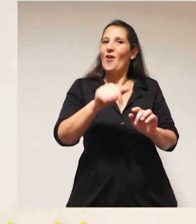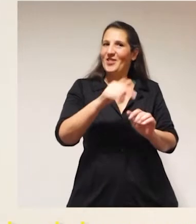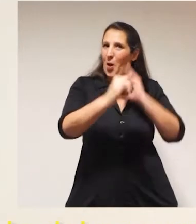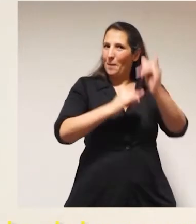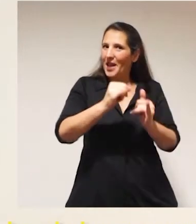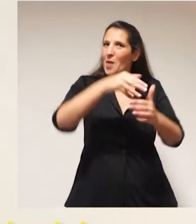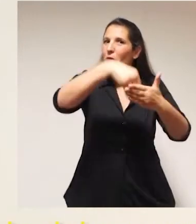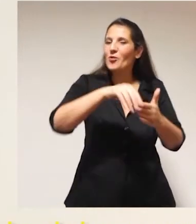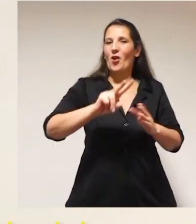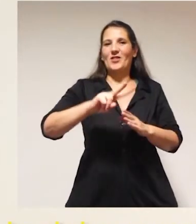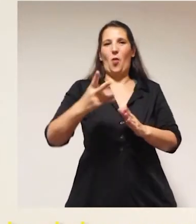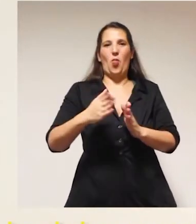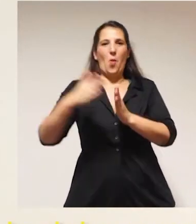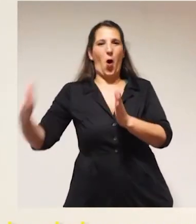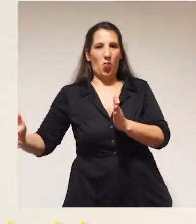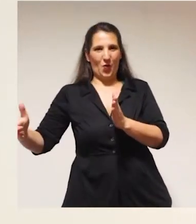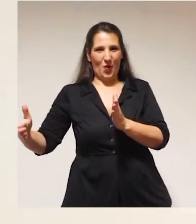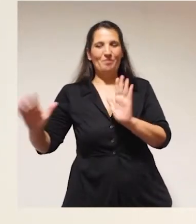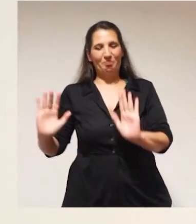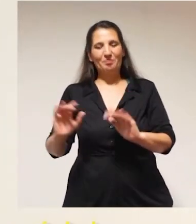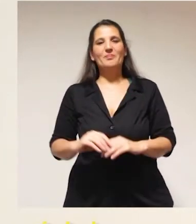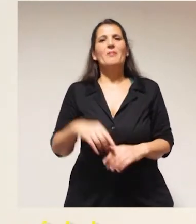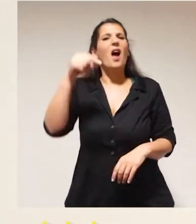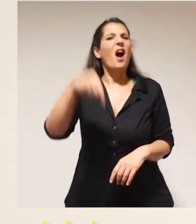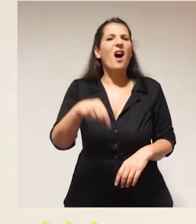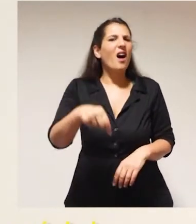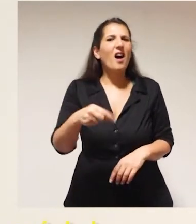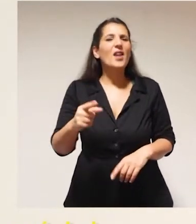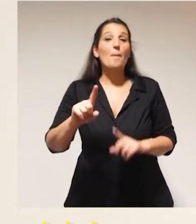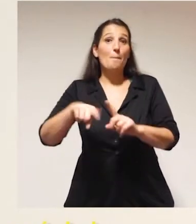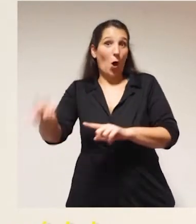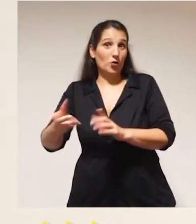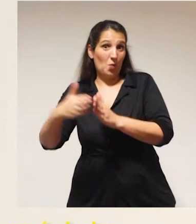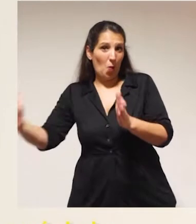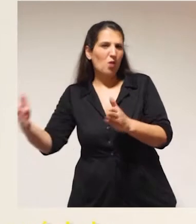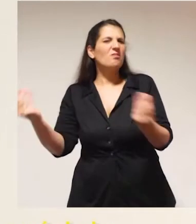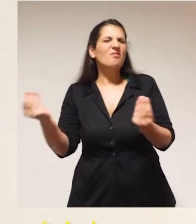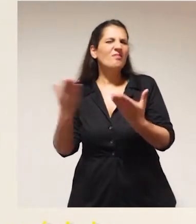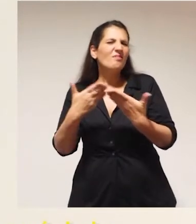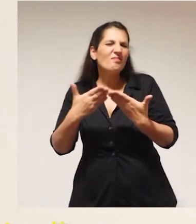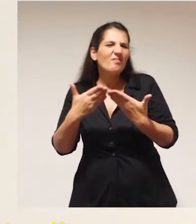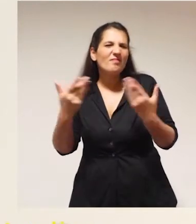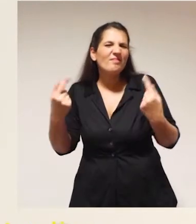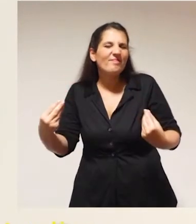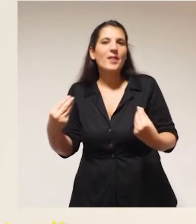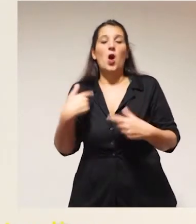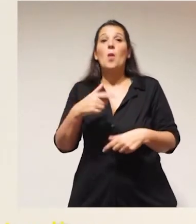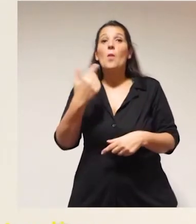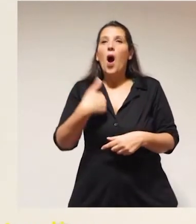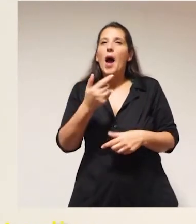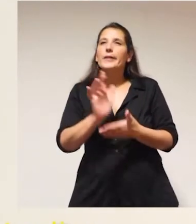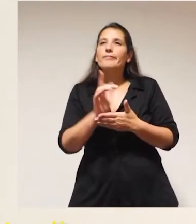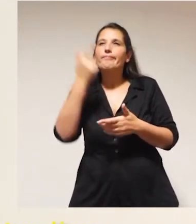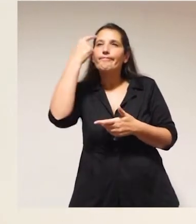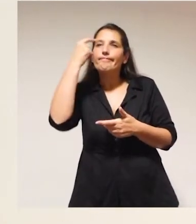abordada en el segundo módulo del presente. Lo que vamos a ver en el próximo módulo tiene que ver en cómo se